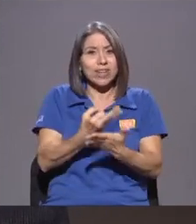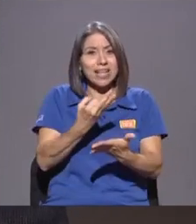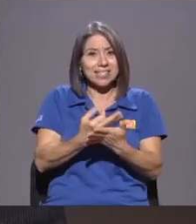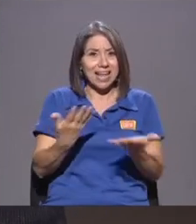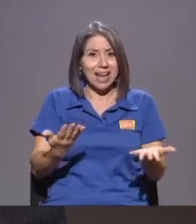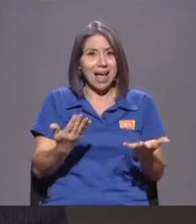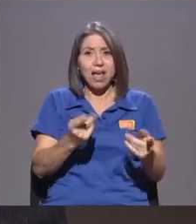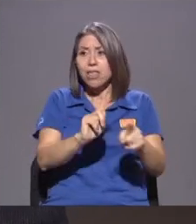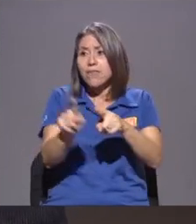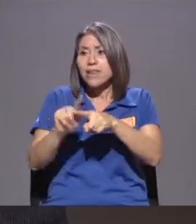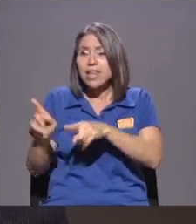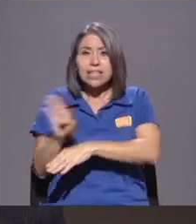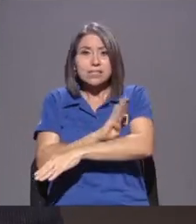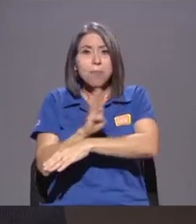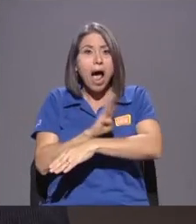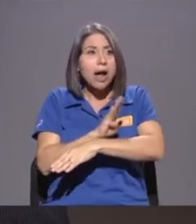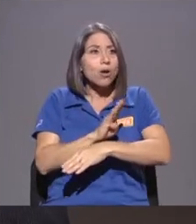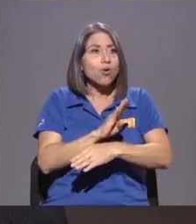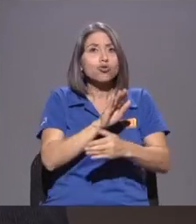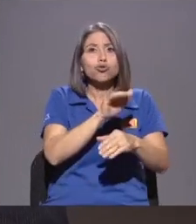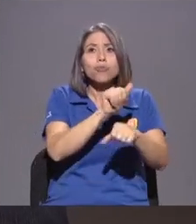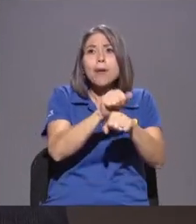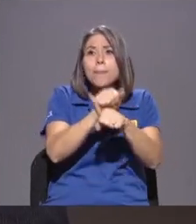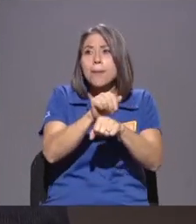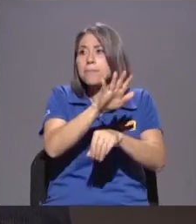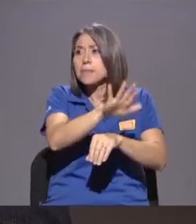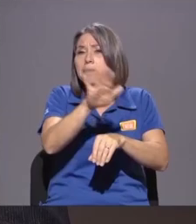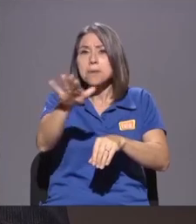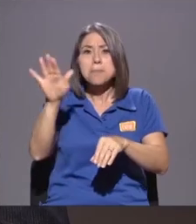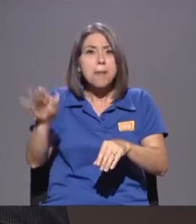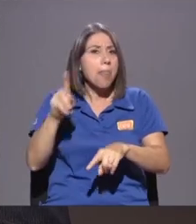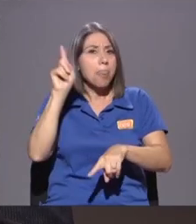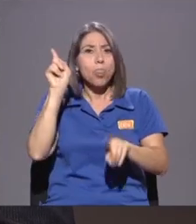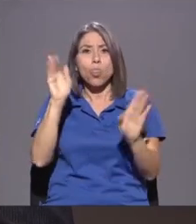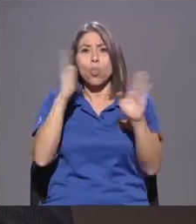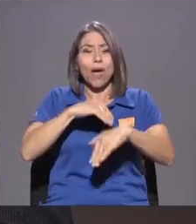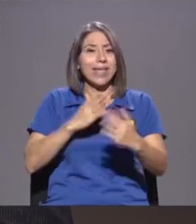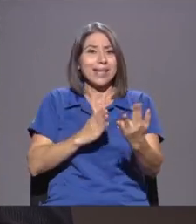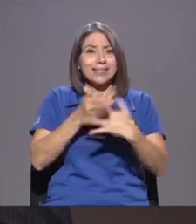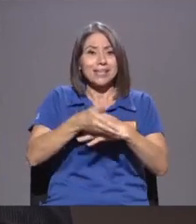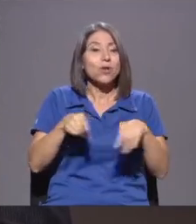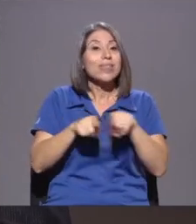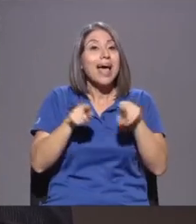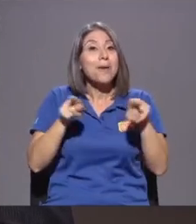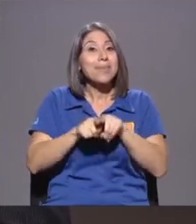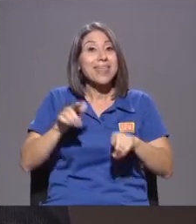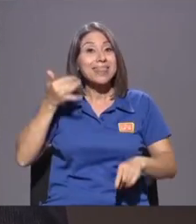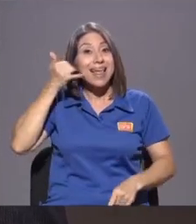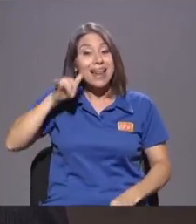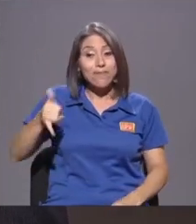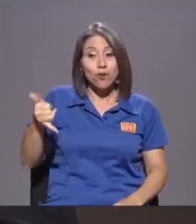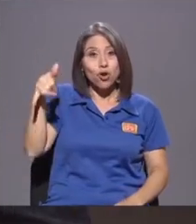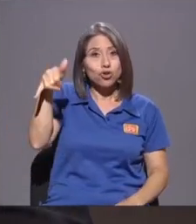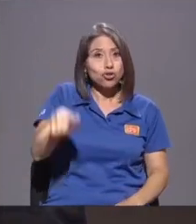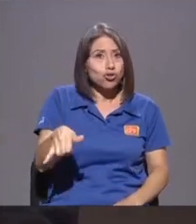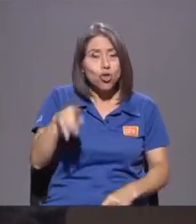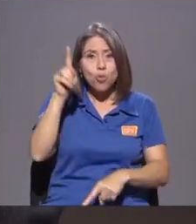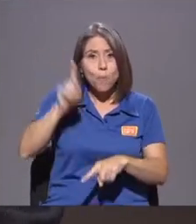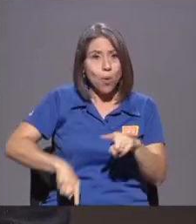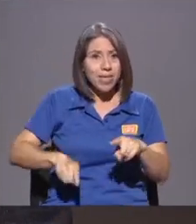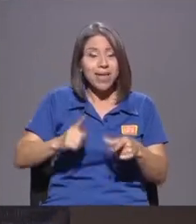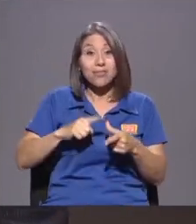red De Bancos Física Inclusive Los teléfonos Físicos De Línea Fija Nos Llegaban Bueno